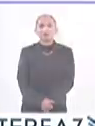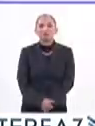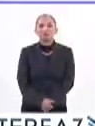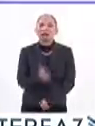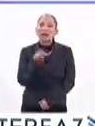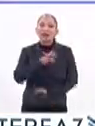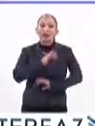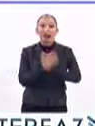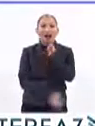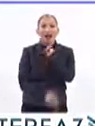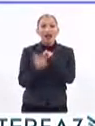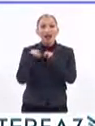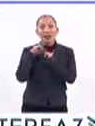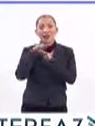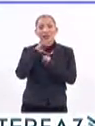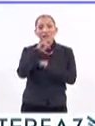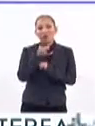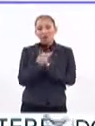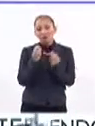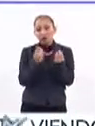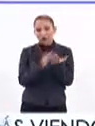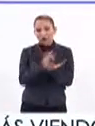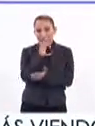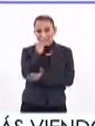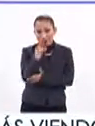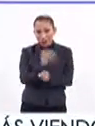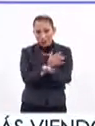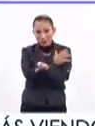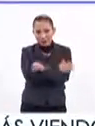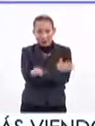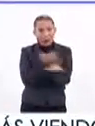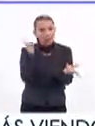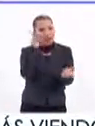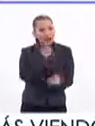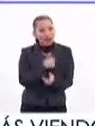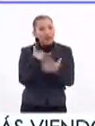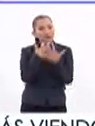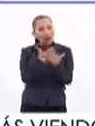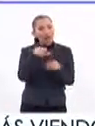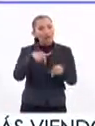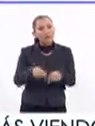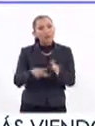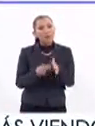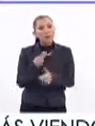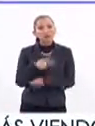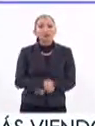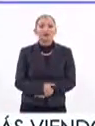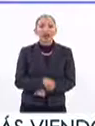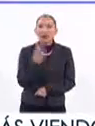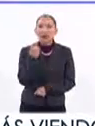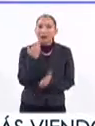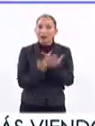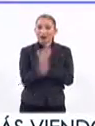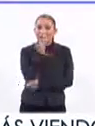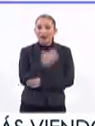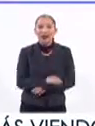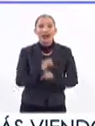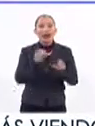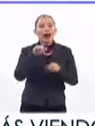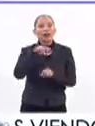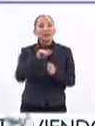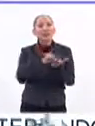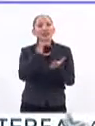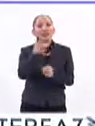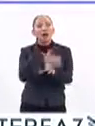Pues así llegamos al final de esta emisión de Interfaz. Muchísimas gracias por habernos acompañado. Mañana los esperamos en una nueva cita a las 9 de la mañana. Así es, Ana